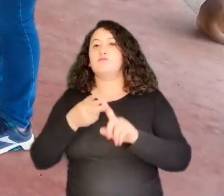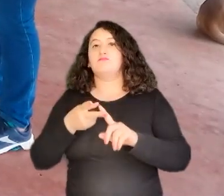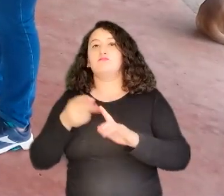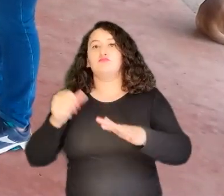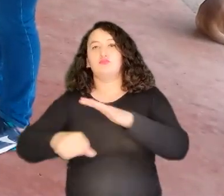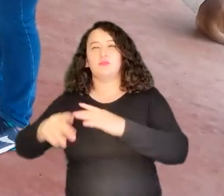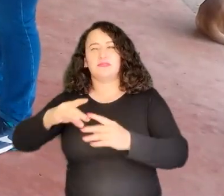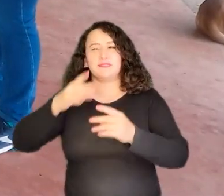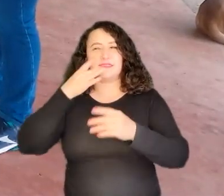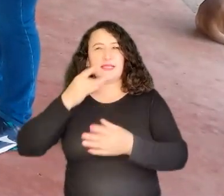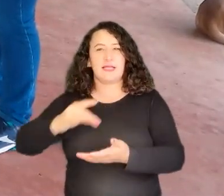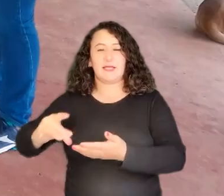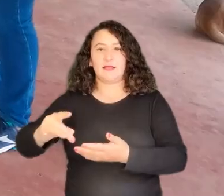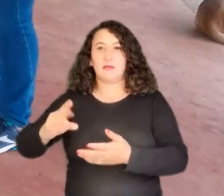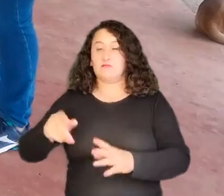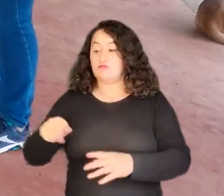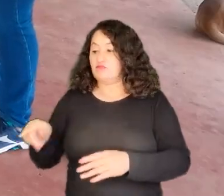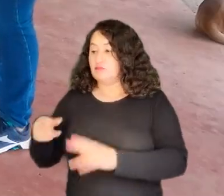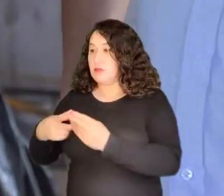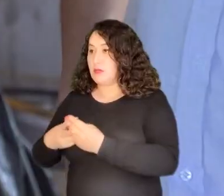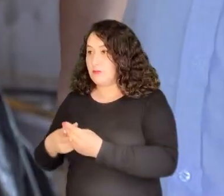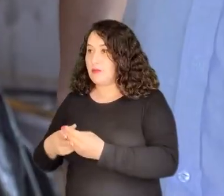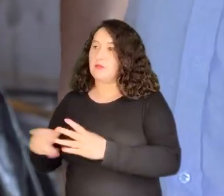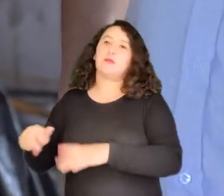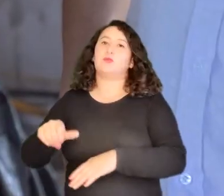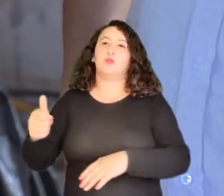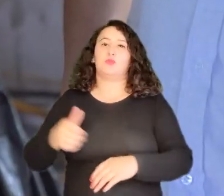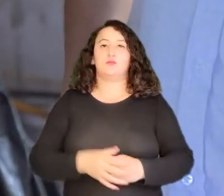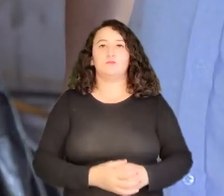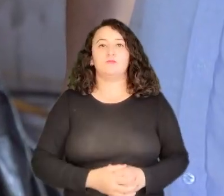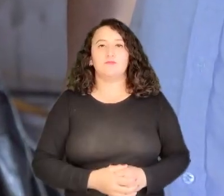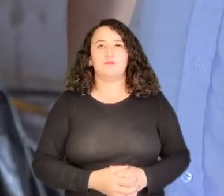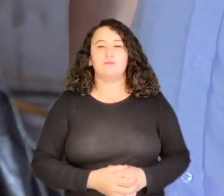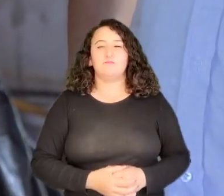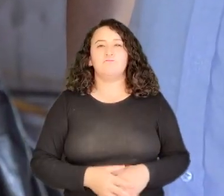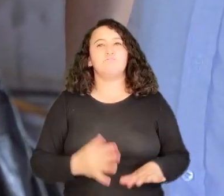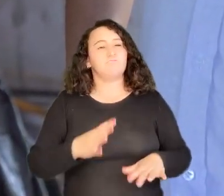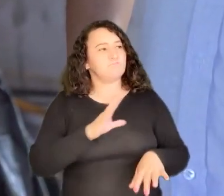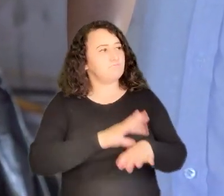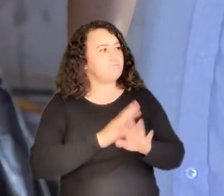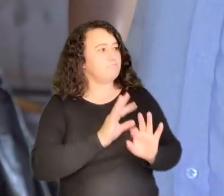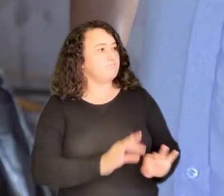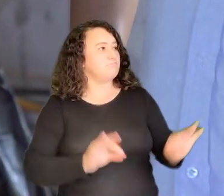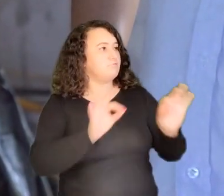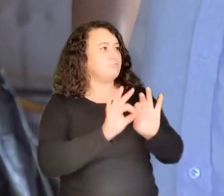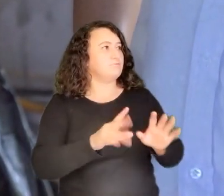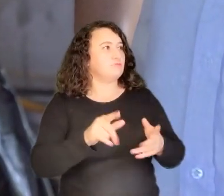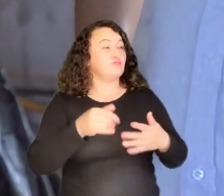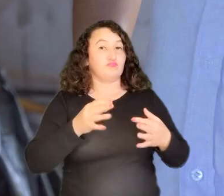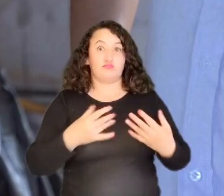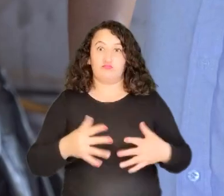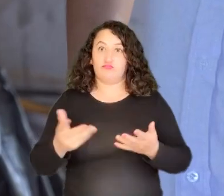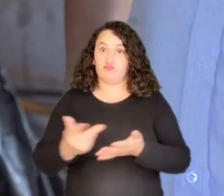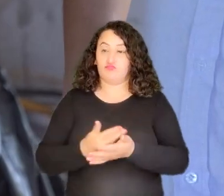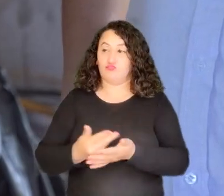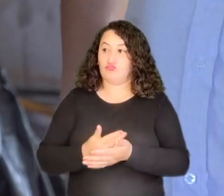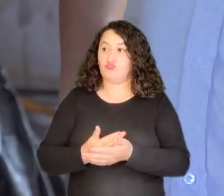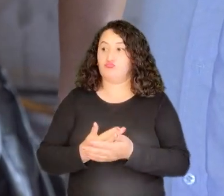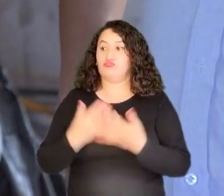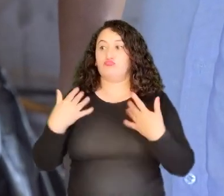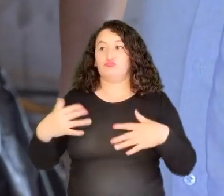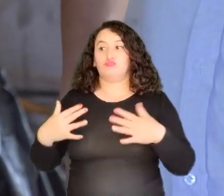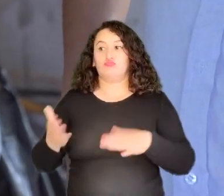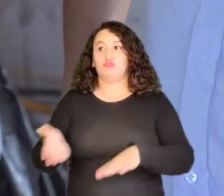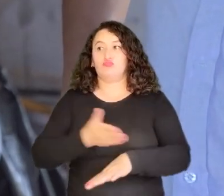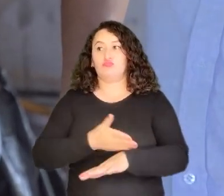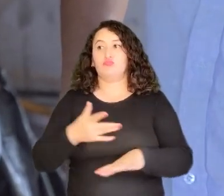concentrados, herramientas y guardián. Doctora, me parece muy importante la recomendación porque pues antes